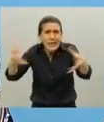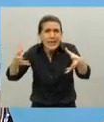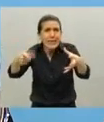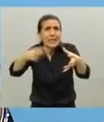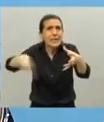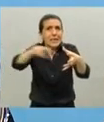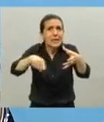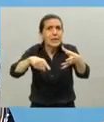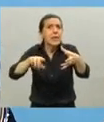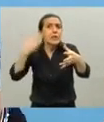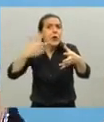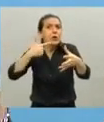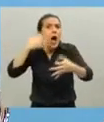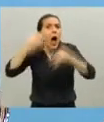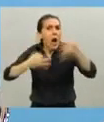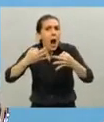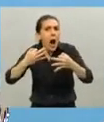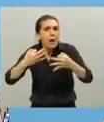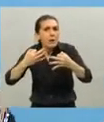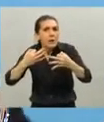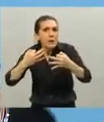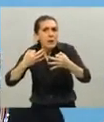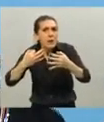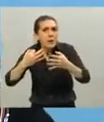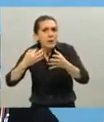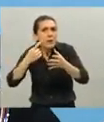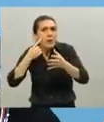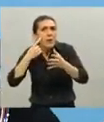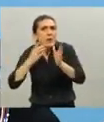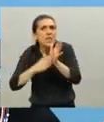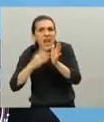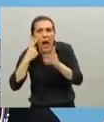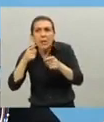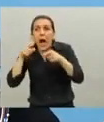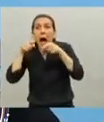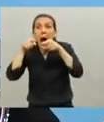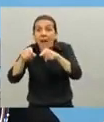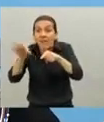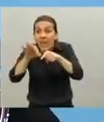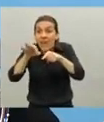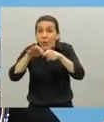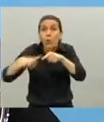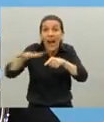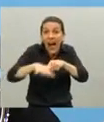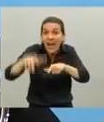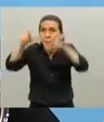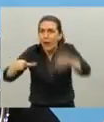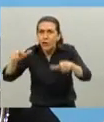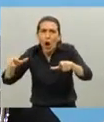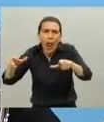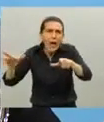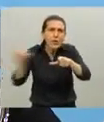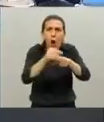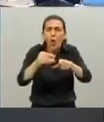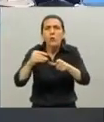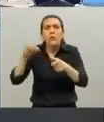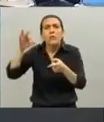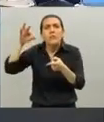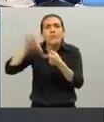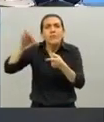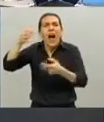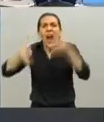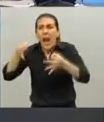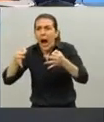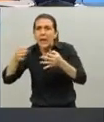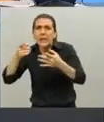muchos, porque el testeo lo estamos haciendo allí donde está el virus. ¿Se entiende? Y esto